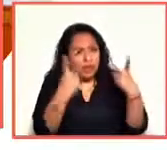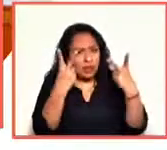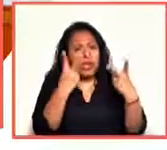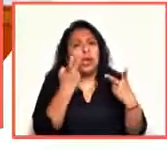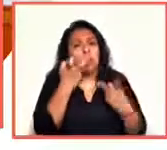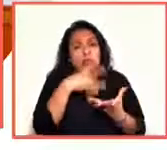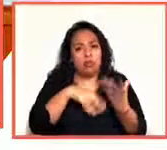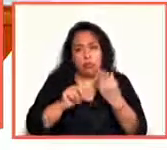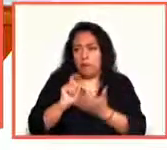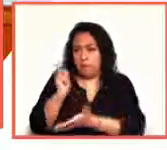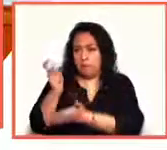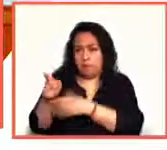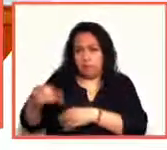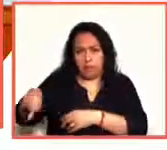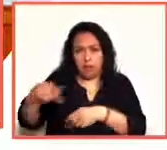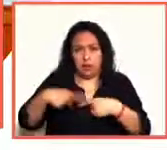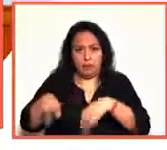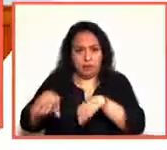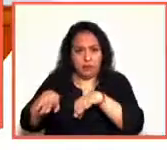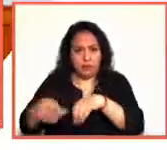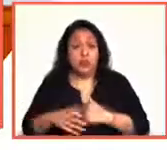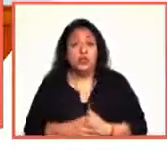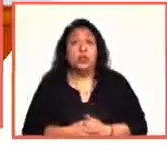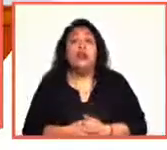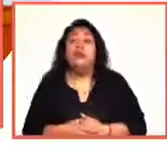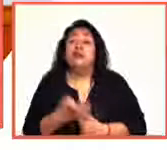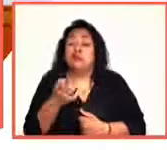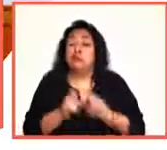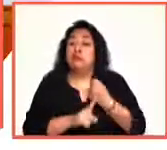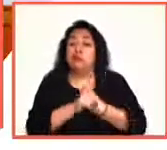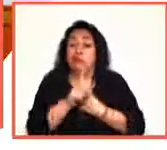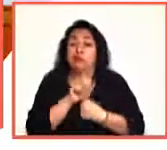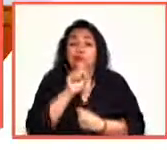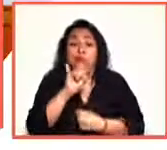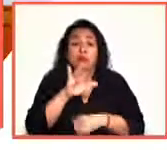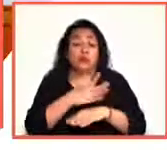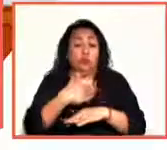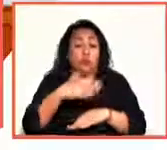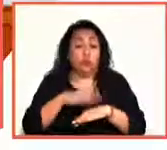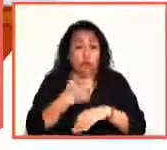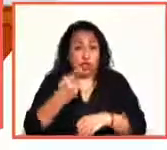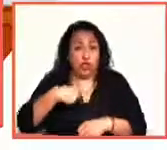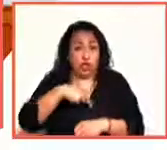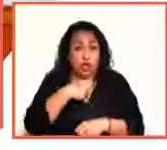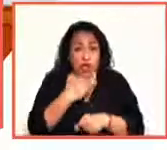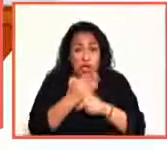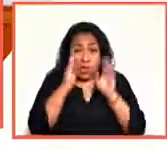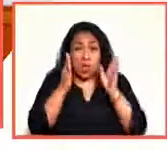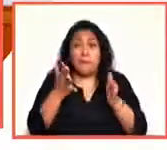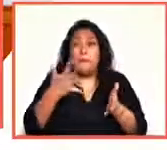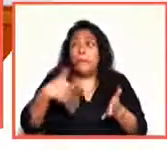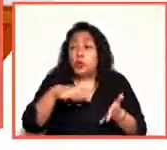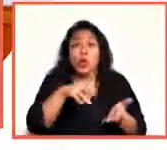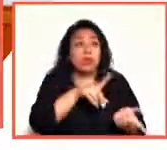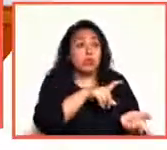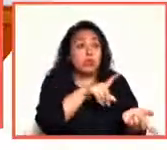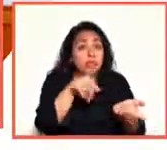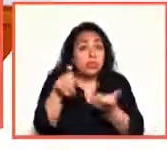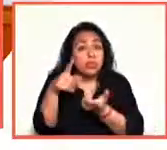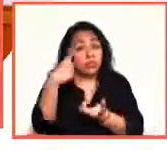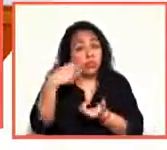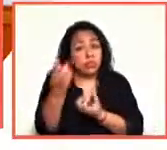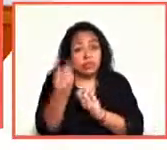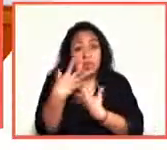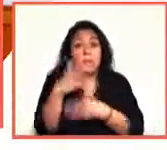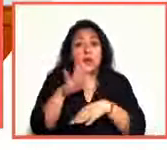los adeudos. Es un gran problema, por eso también nos dedicamos ya ahorita a conseguir recursos, porque sabemos que los recursos